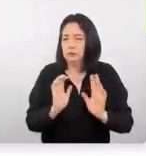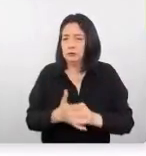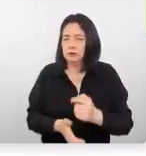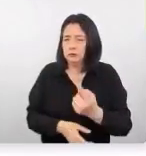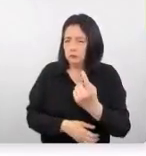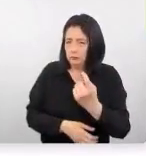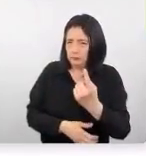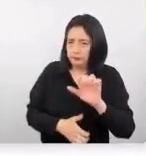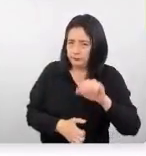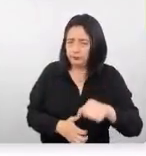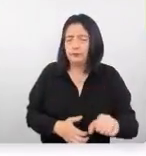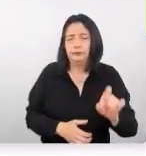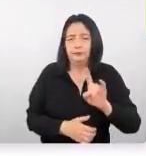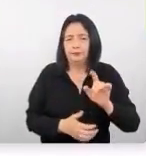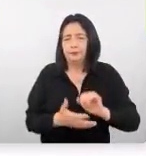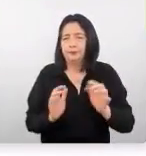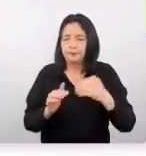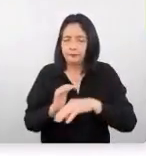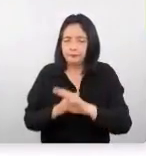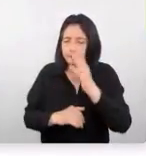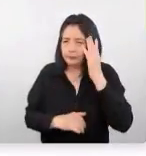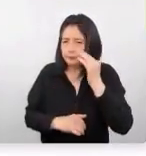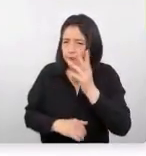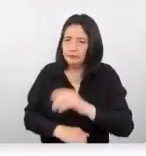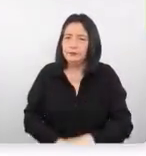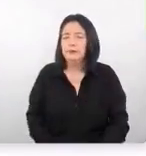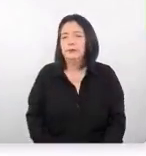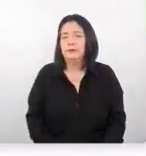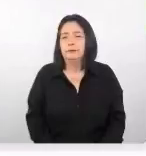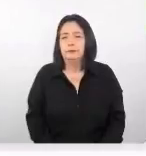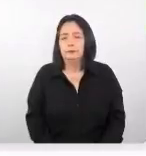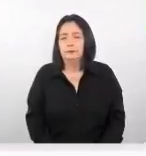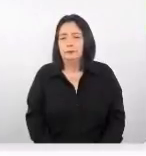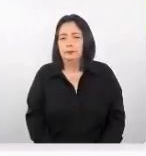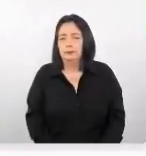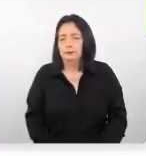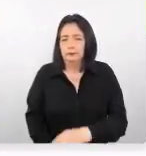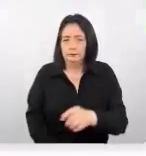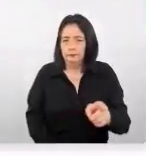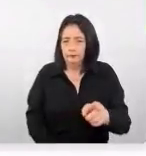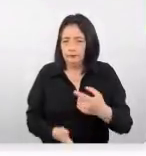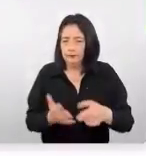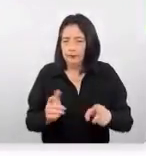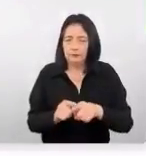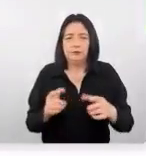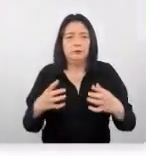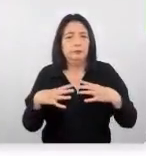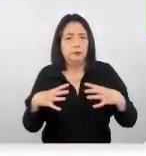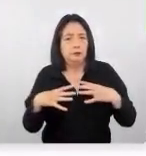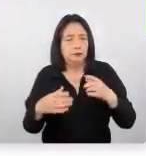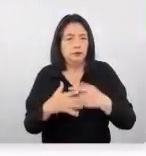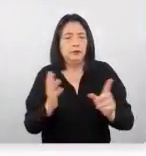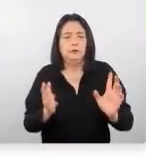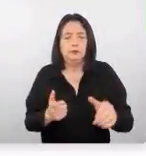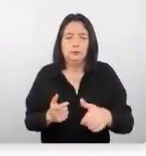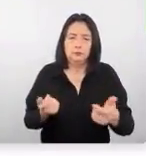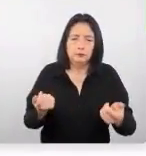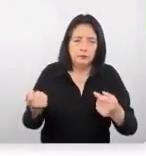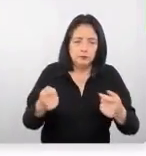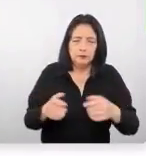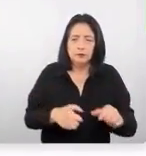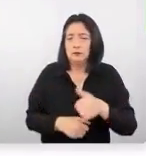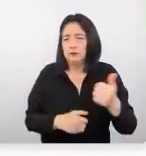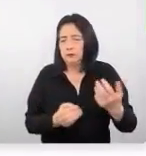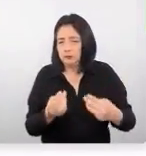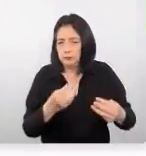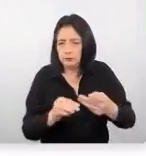servicio que van a utilizar dentro de su experiencia acá primordiza lo que son las vacaciones versus los negocios a diferencia de otros